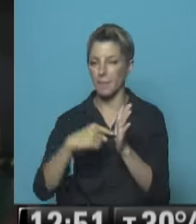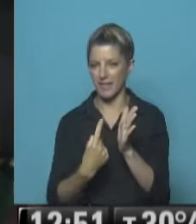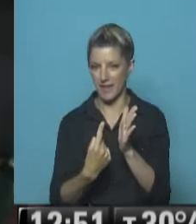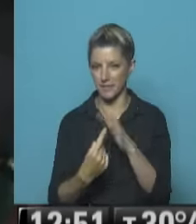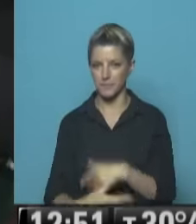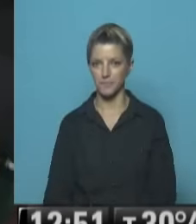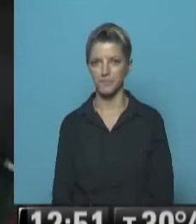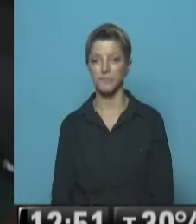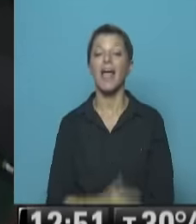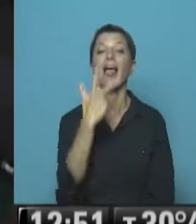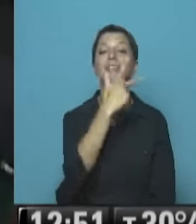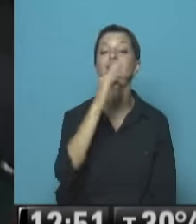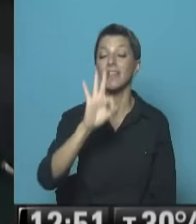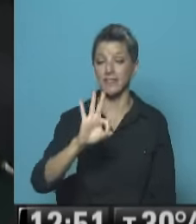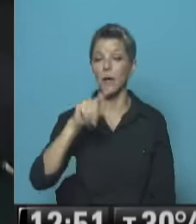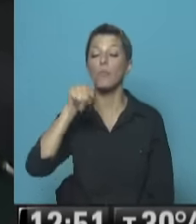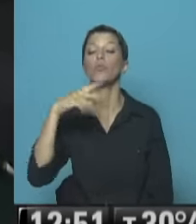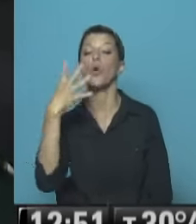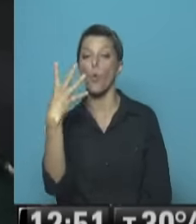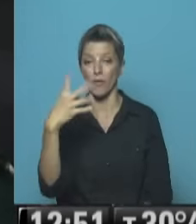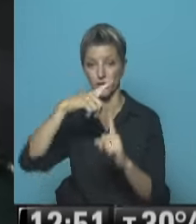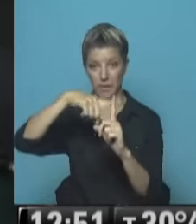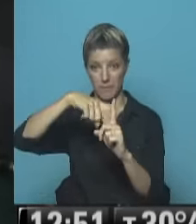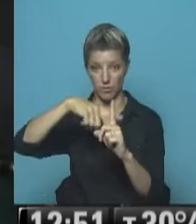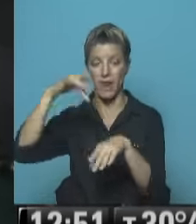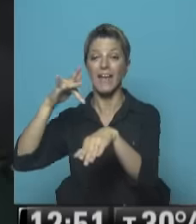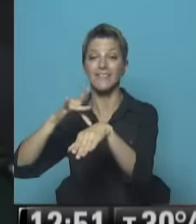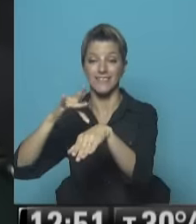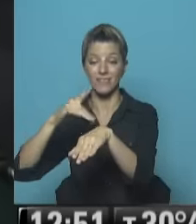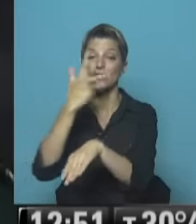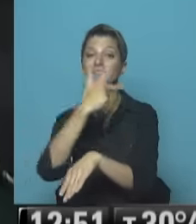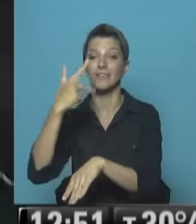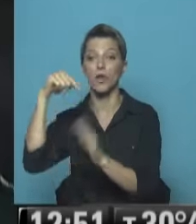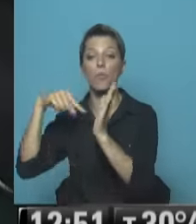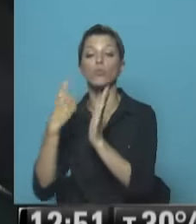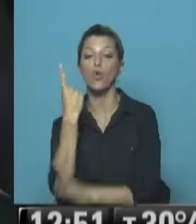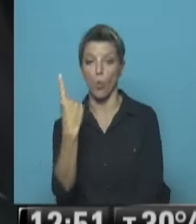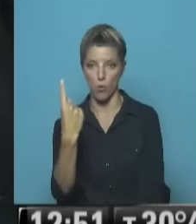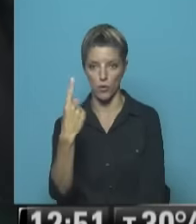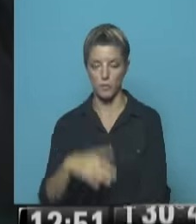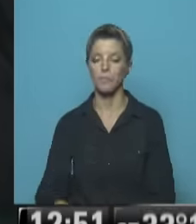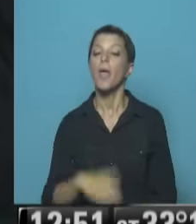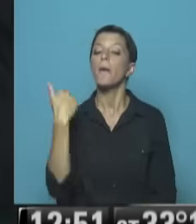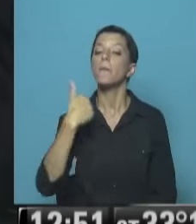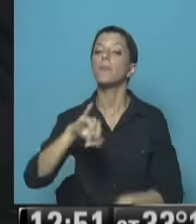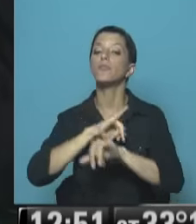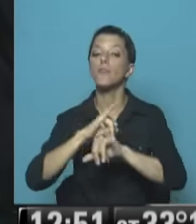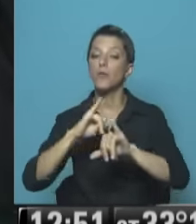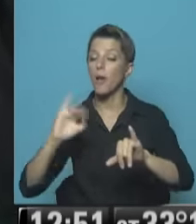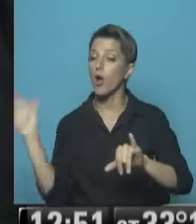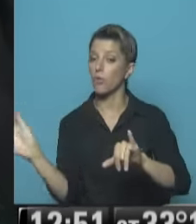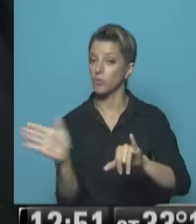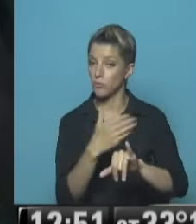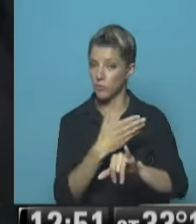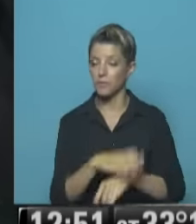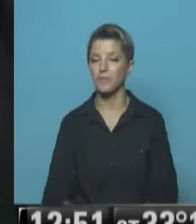Argentina 30 grados Cuatro décimas La temperatura Sensación térmica 33 grados Una décima Vamos a acompañarlos Como siempre Con toda la información